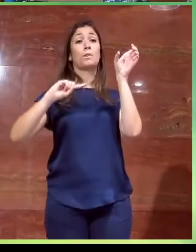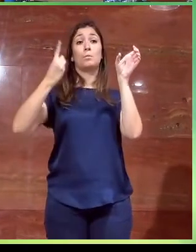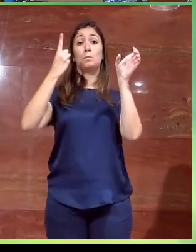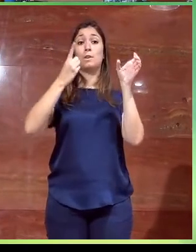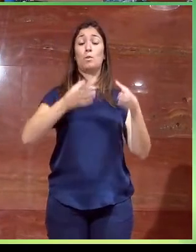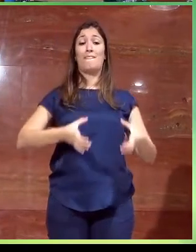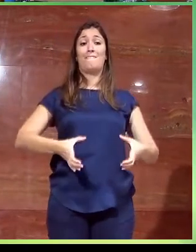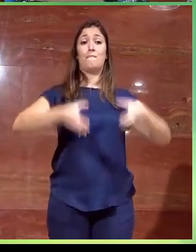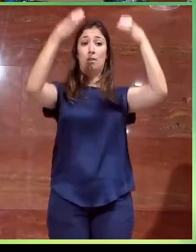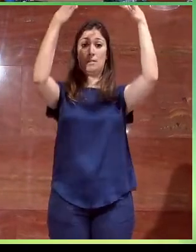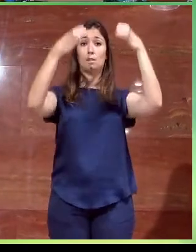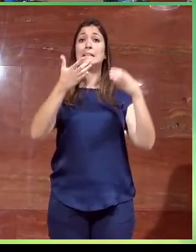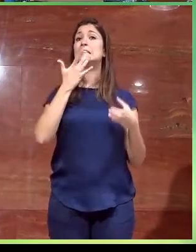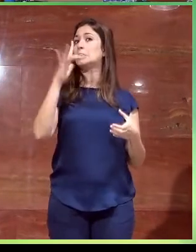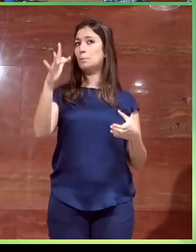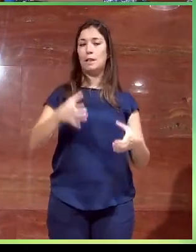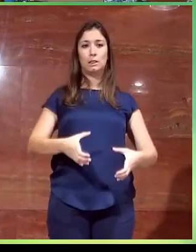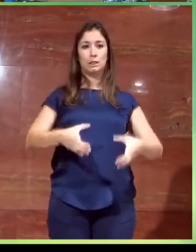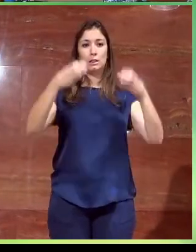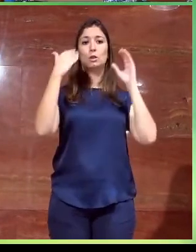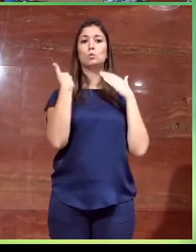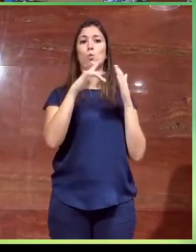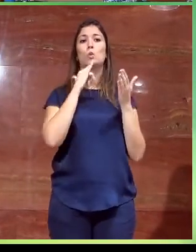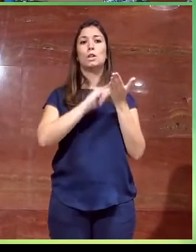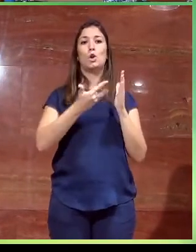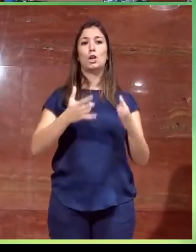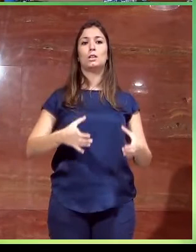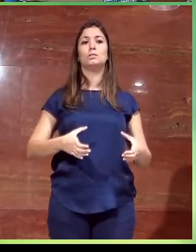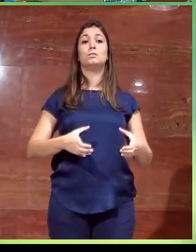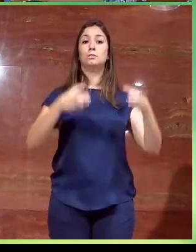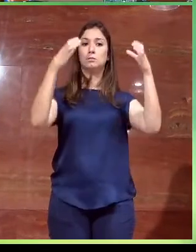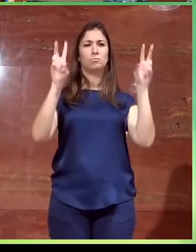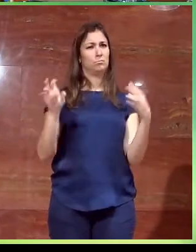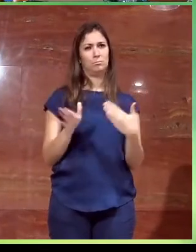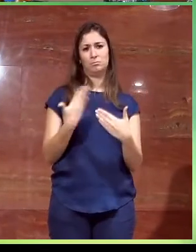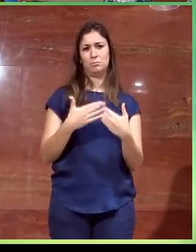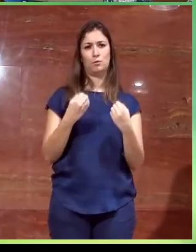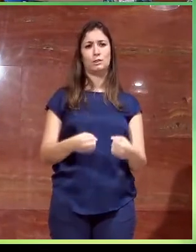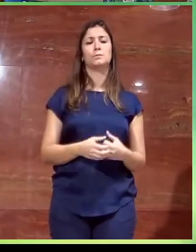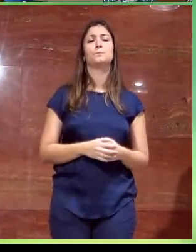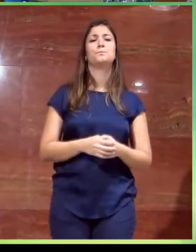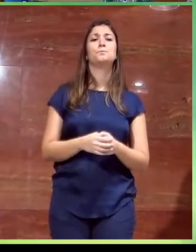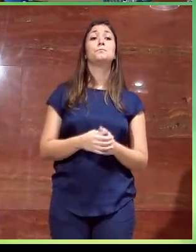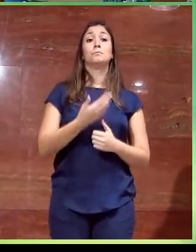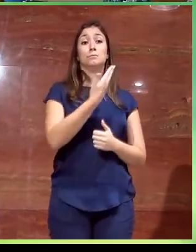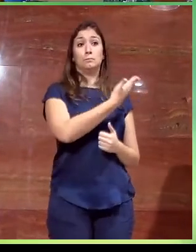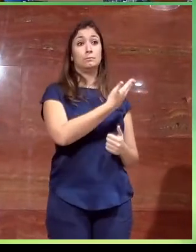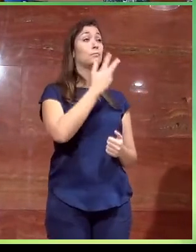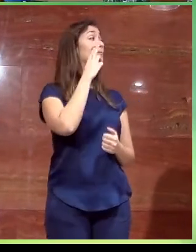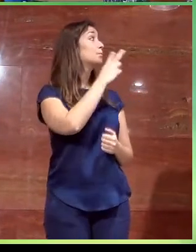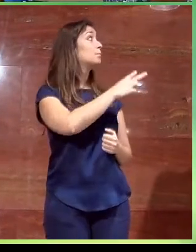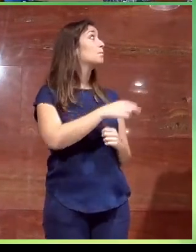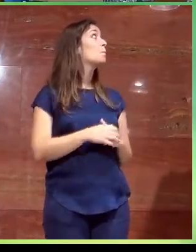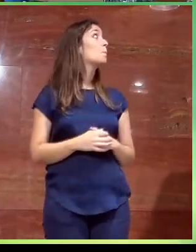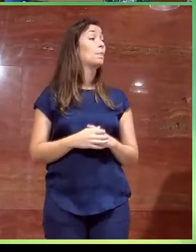un ascensor de este estilo, ¿no?, transparente con una tecnología, pues bueno, de alguna manera de última generación, ¿no? como pueden observar ustedes pues efectivamente